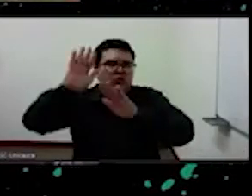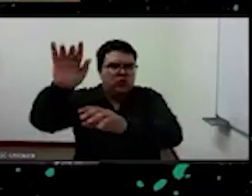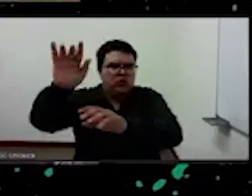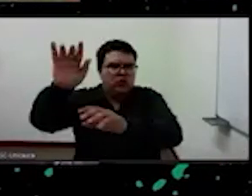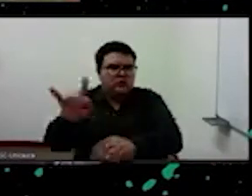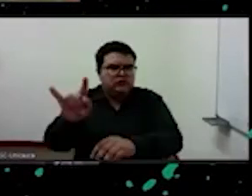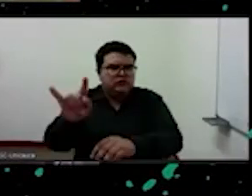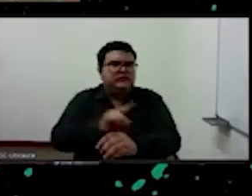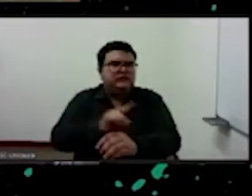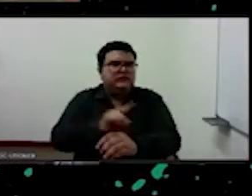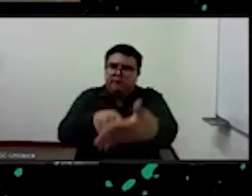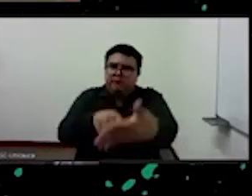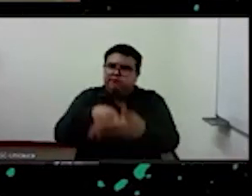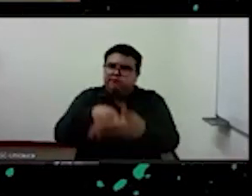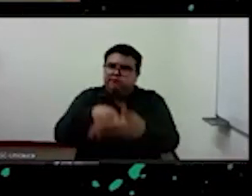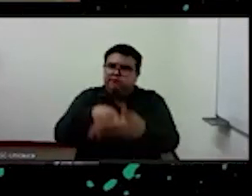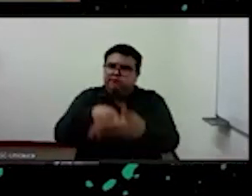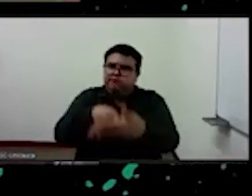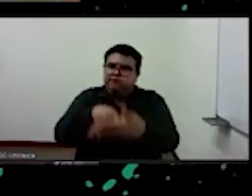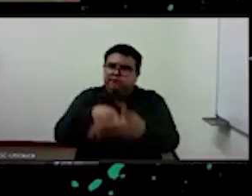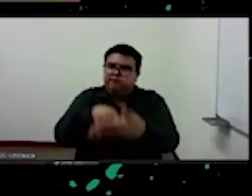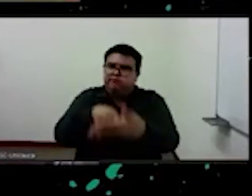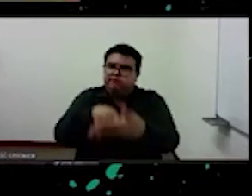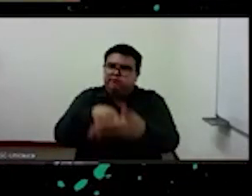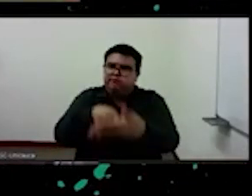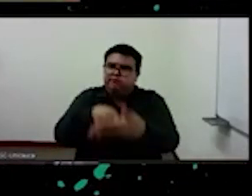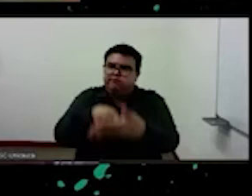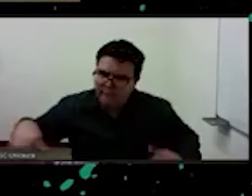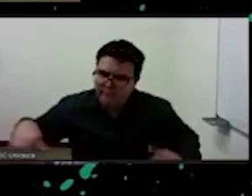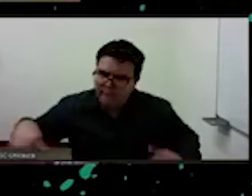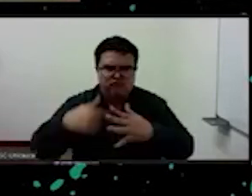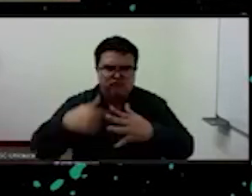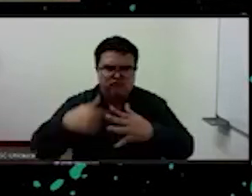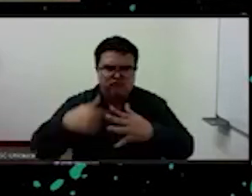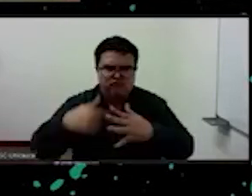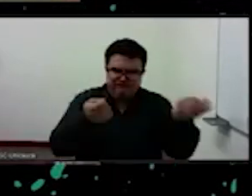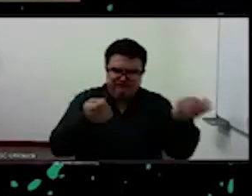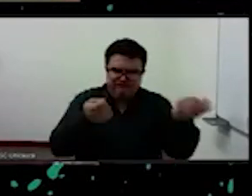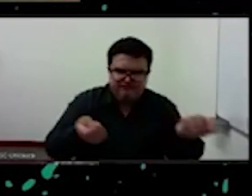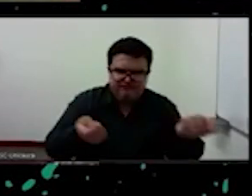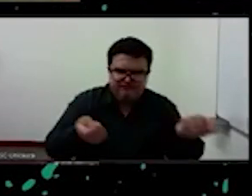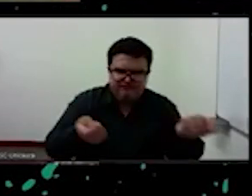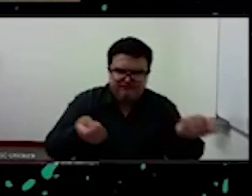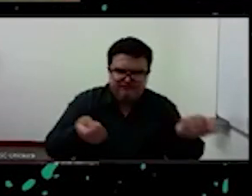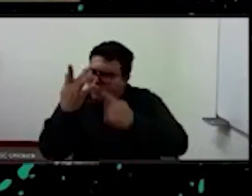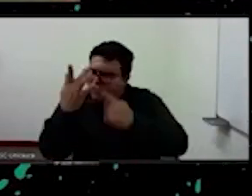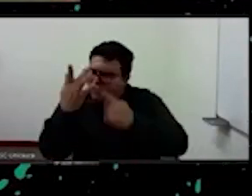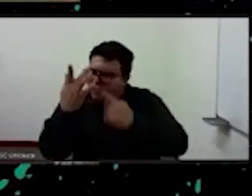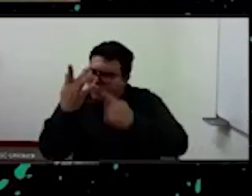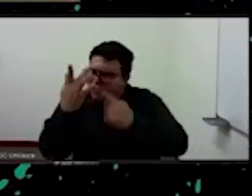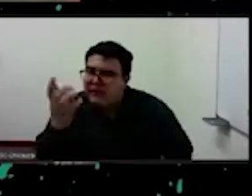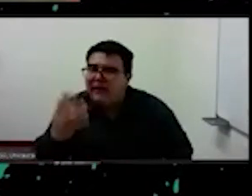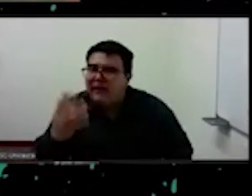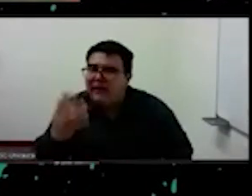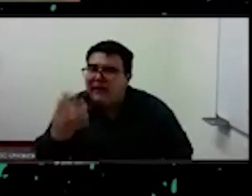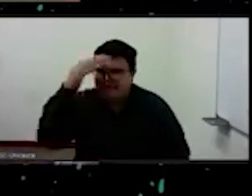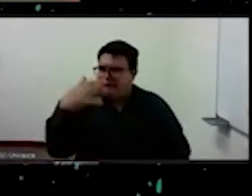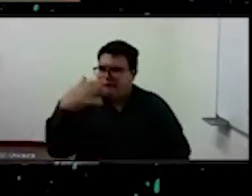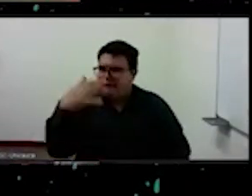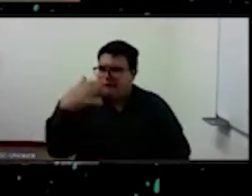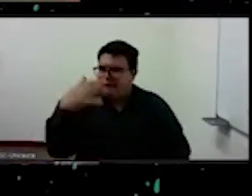a la mente humana como dominadores porque el capital ha